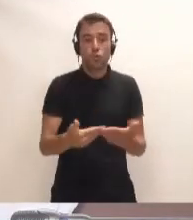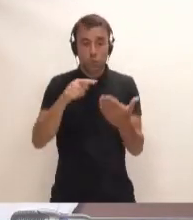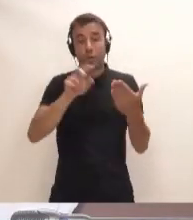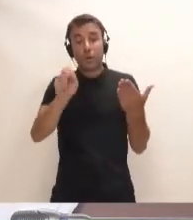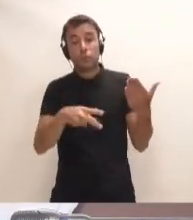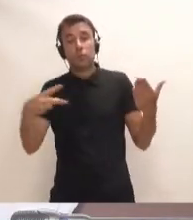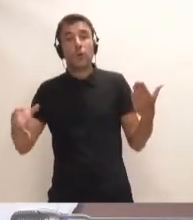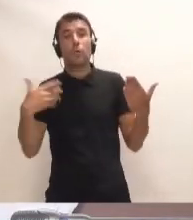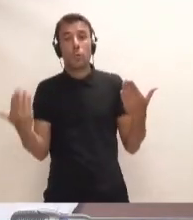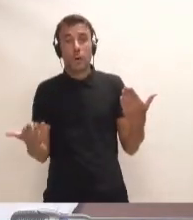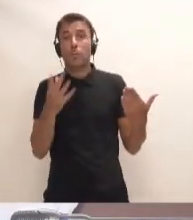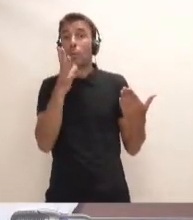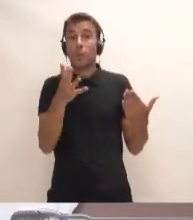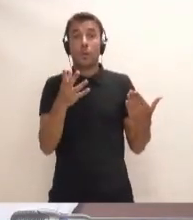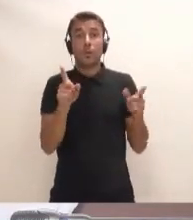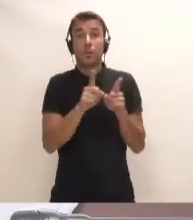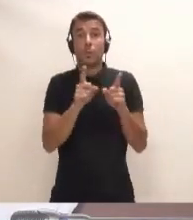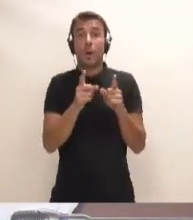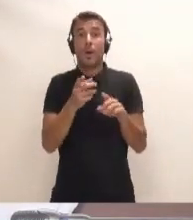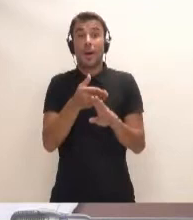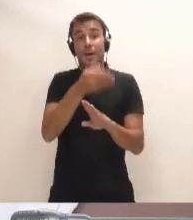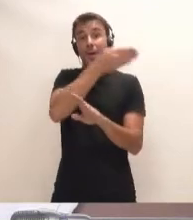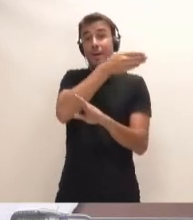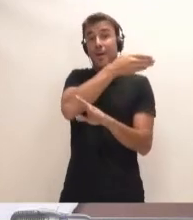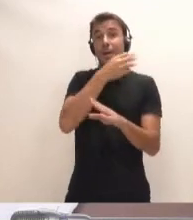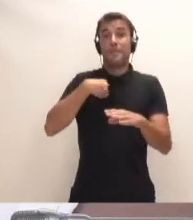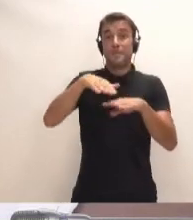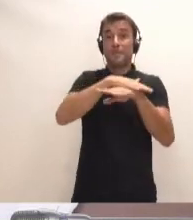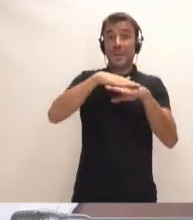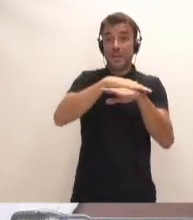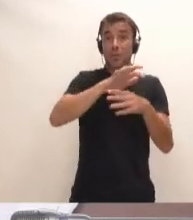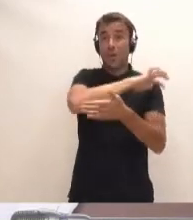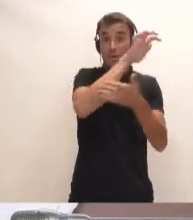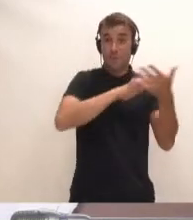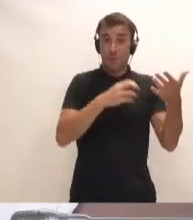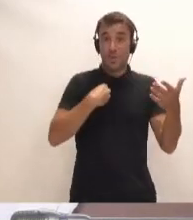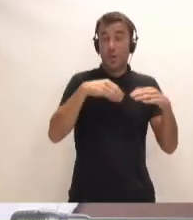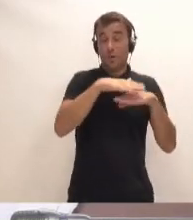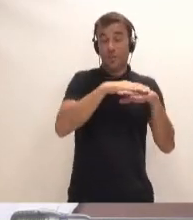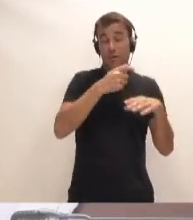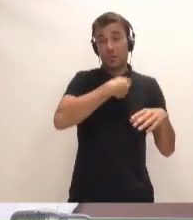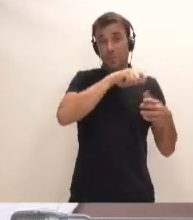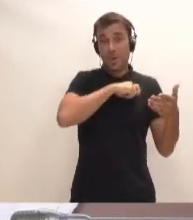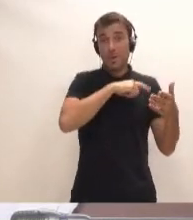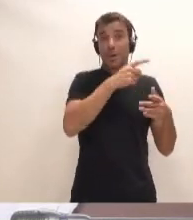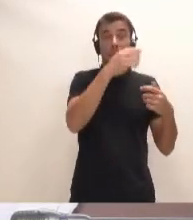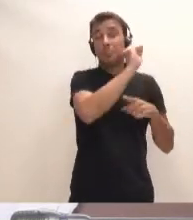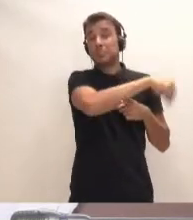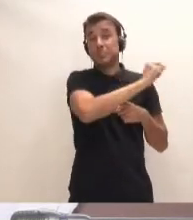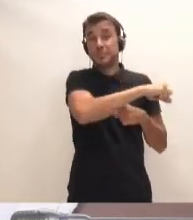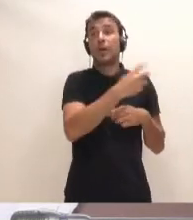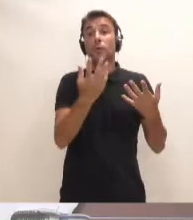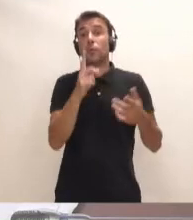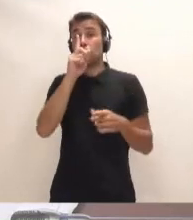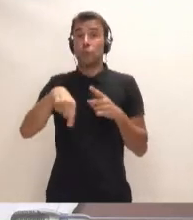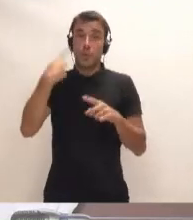que al final, como no tienen en cuenta ya los informes que han salido desde el Ministerio del Gobierno del Estado, volveremos otra vez al punto cero